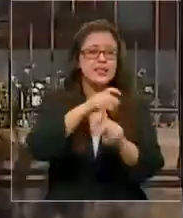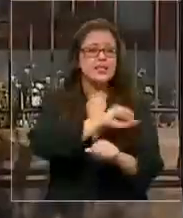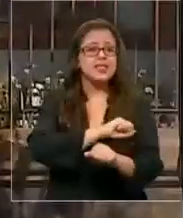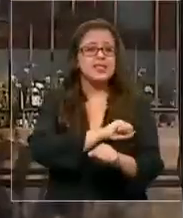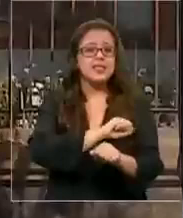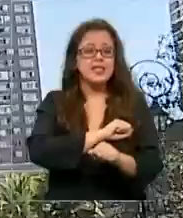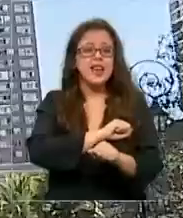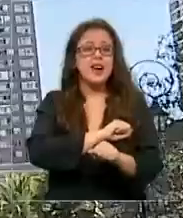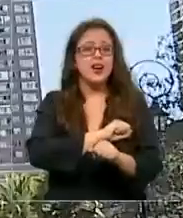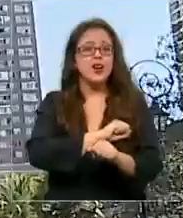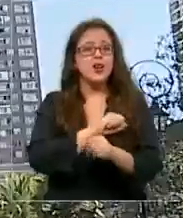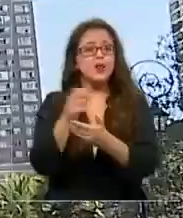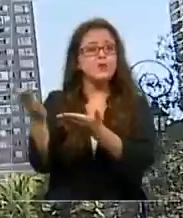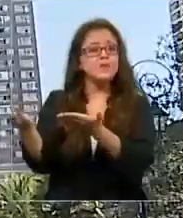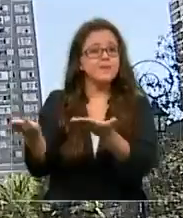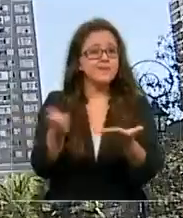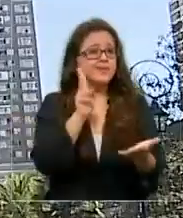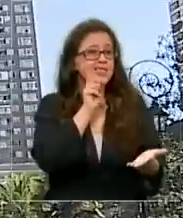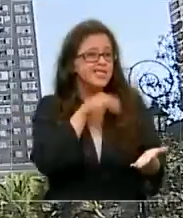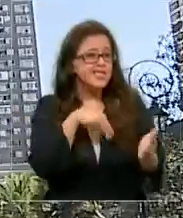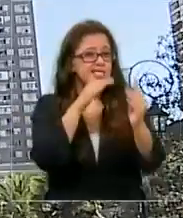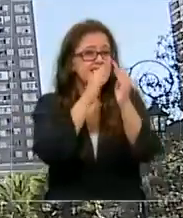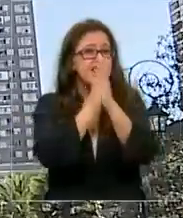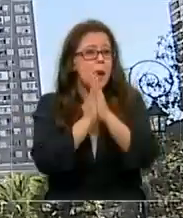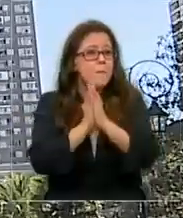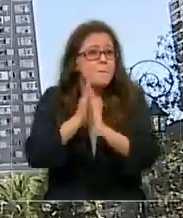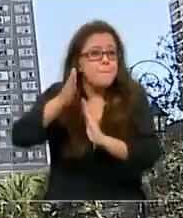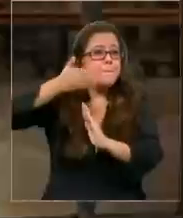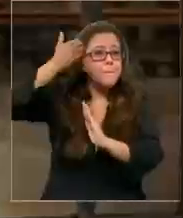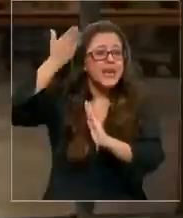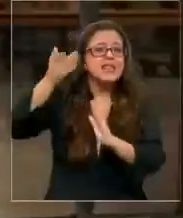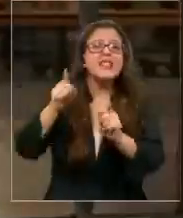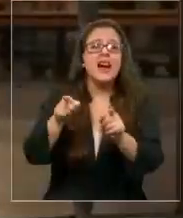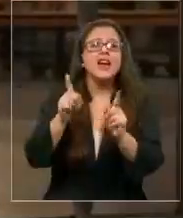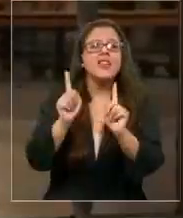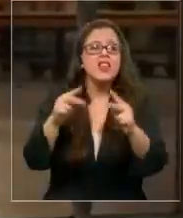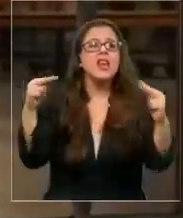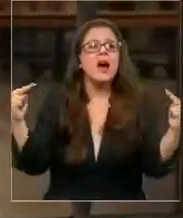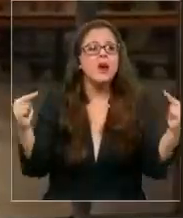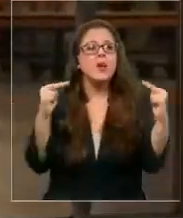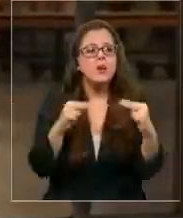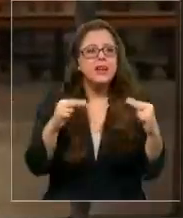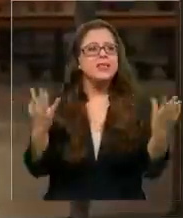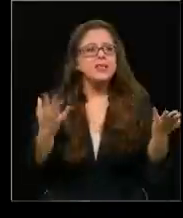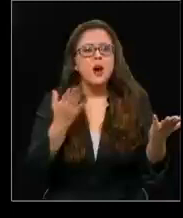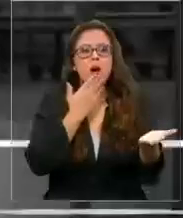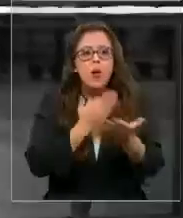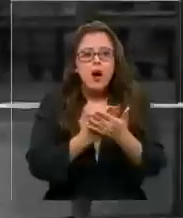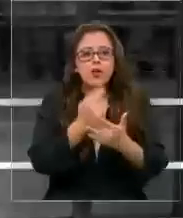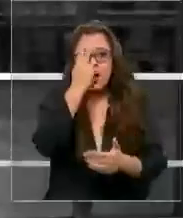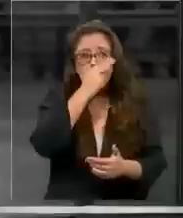Santiago y así, sin misa, se suponía que debían verse durante marzo en fase 2.